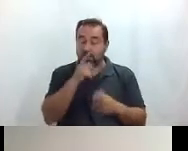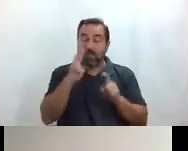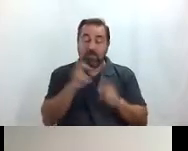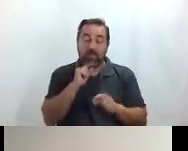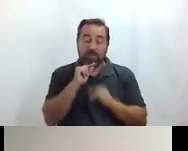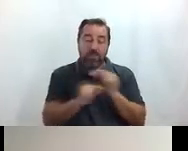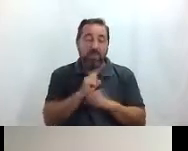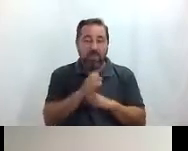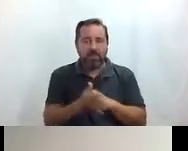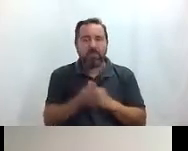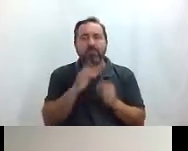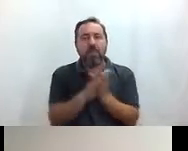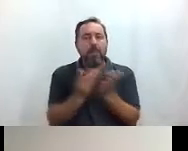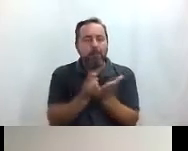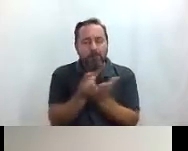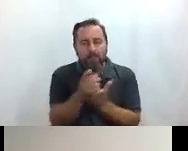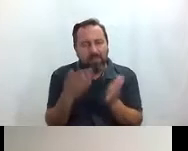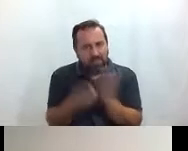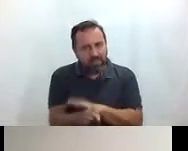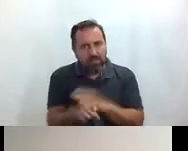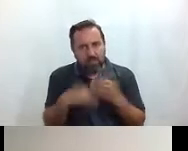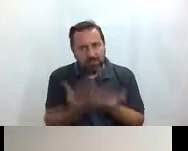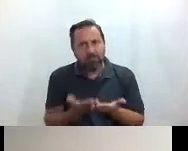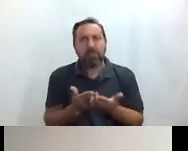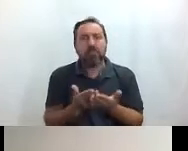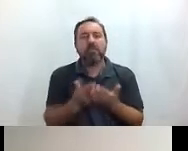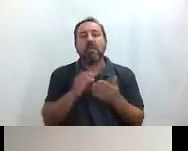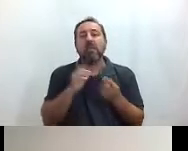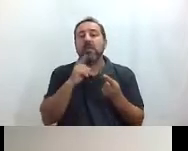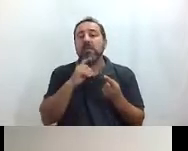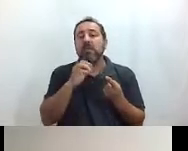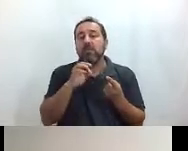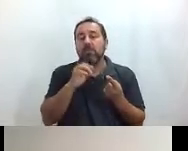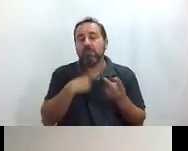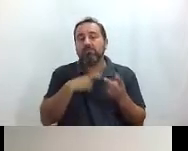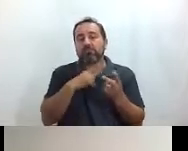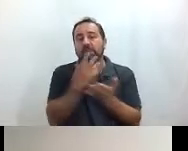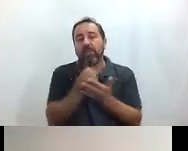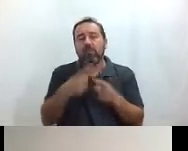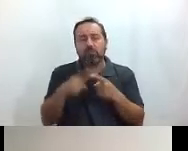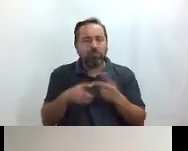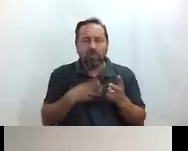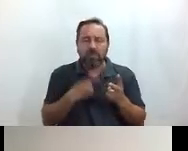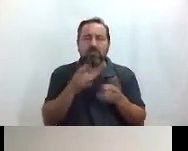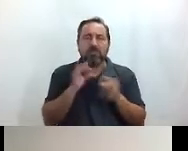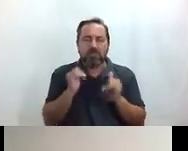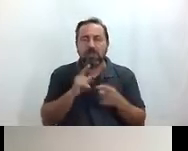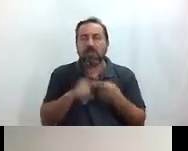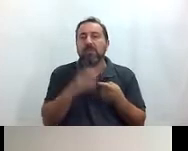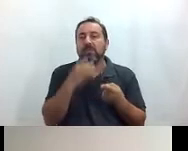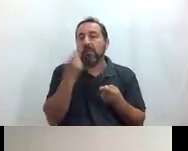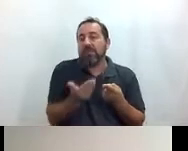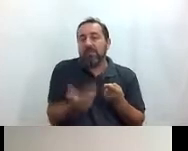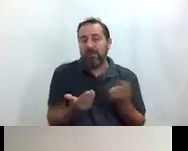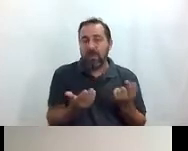Un mapa turístico accesible y aplicaciones con las que podéis disfrutar de la ciudad. Entre ellas, la principal